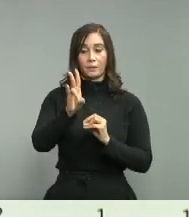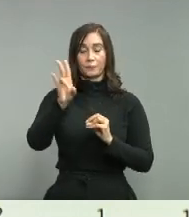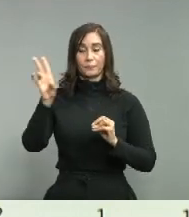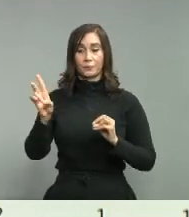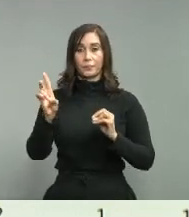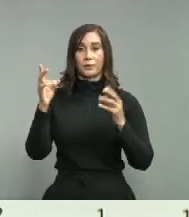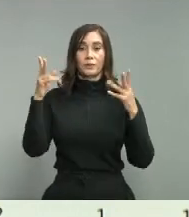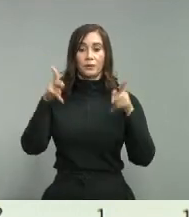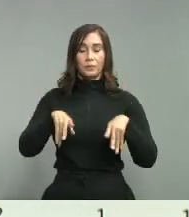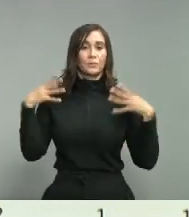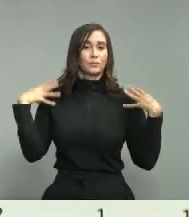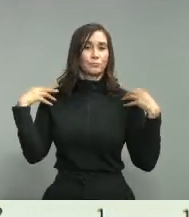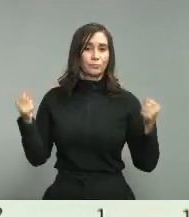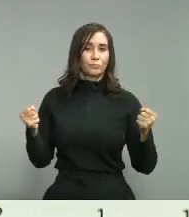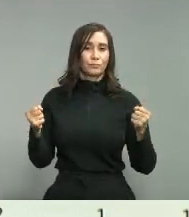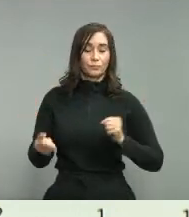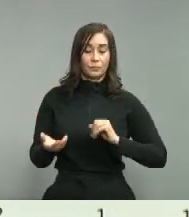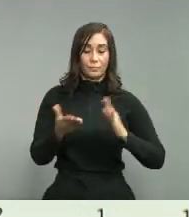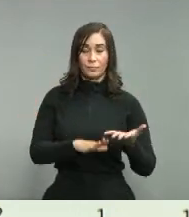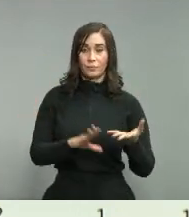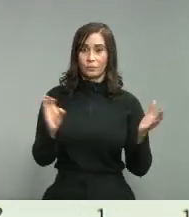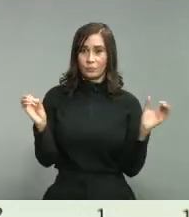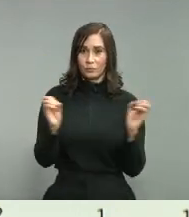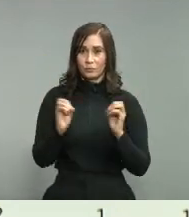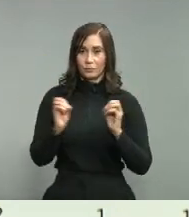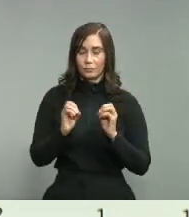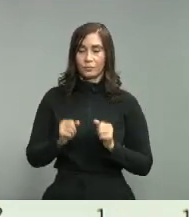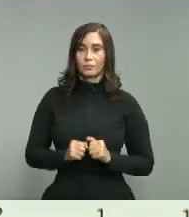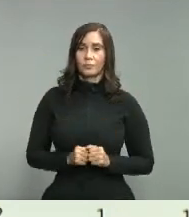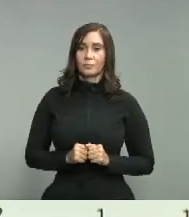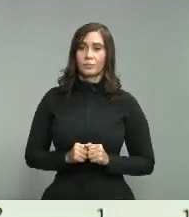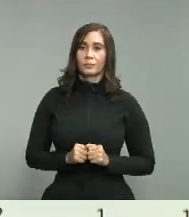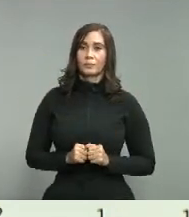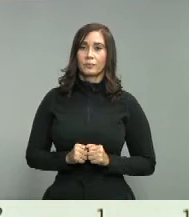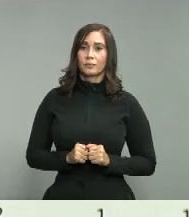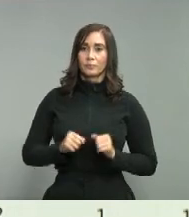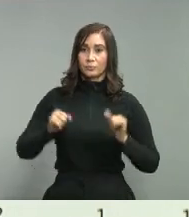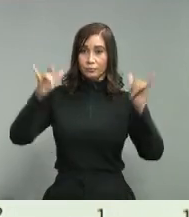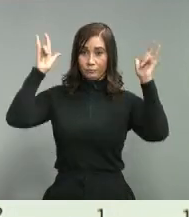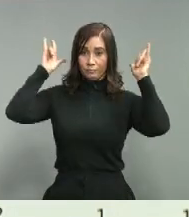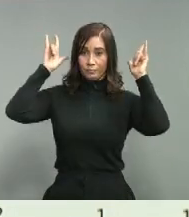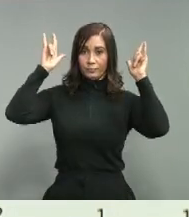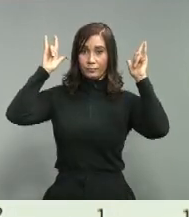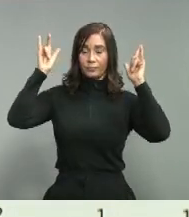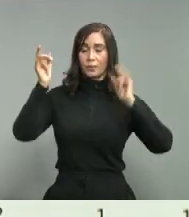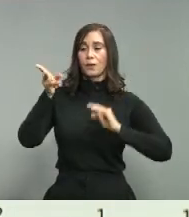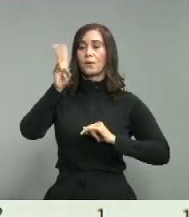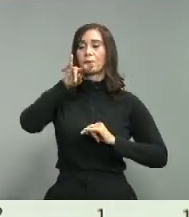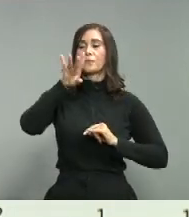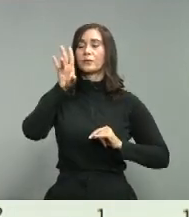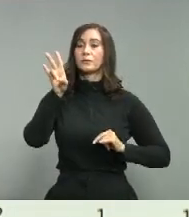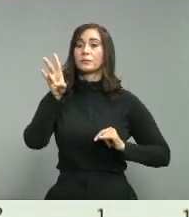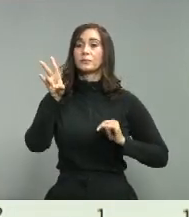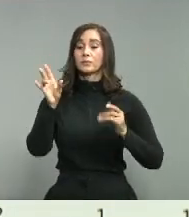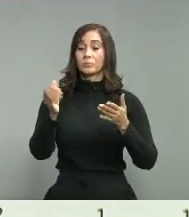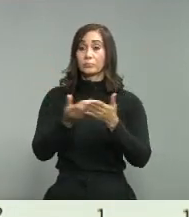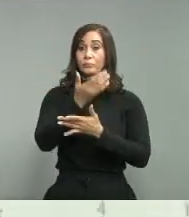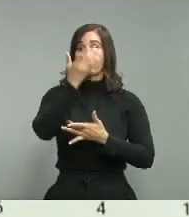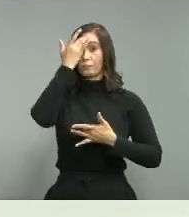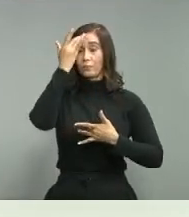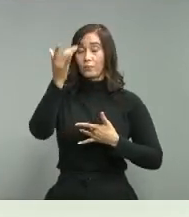recuperados 0 fallecimiento santiago 27 casos nuevos